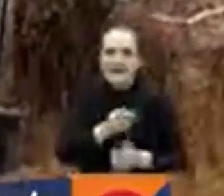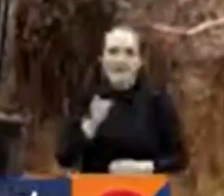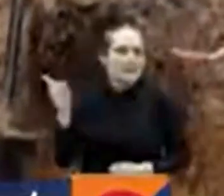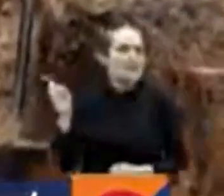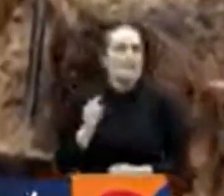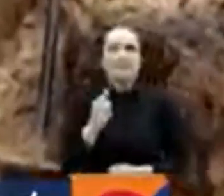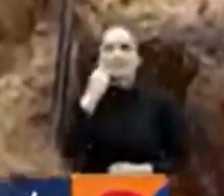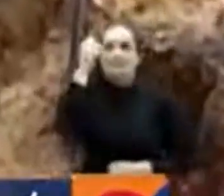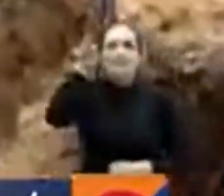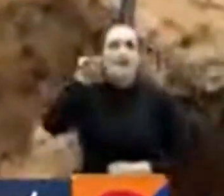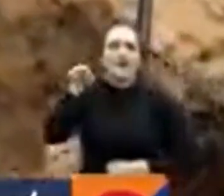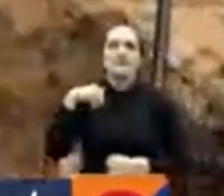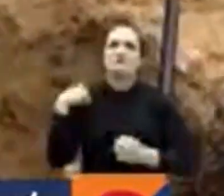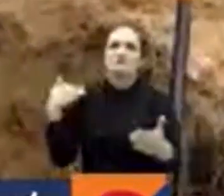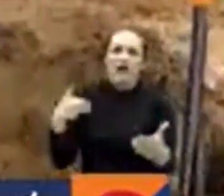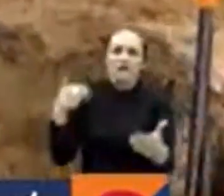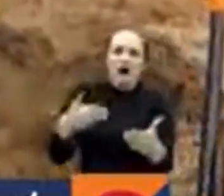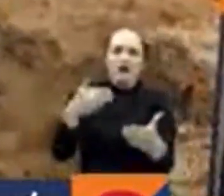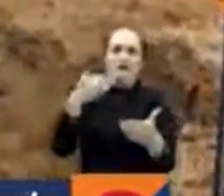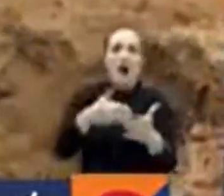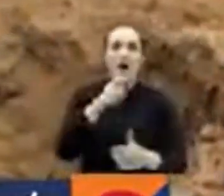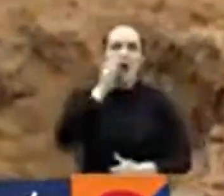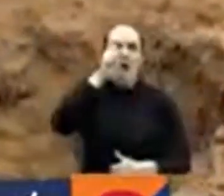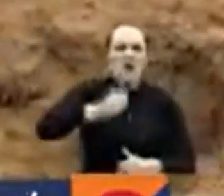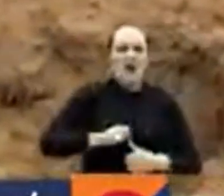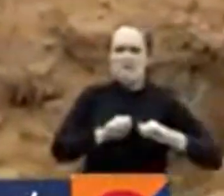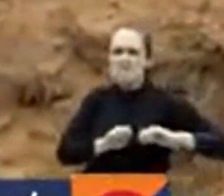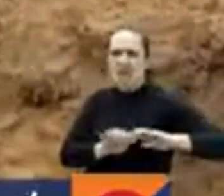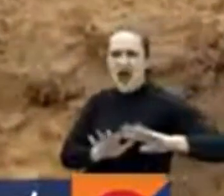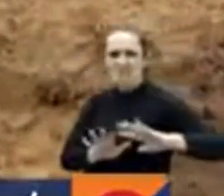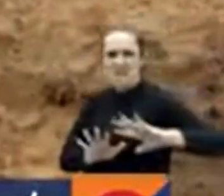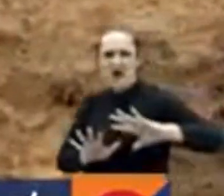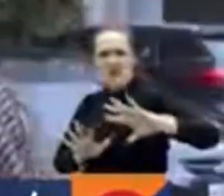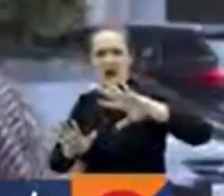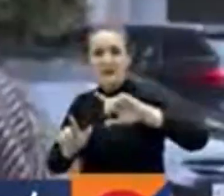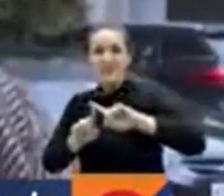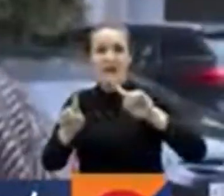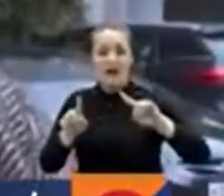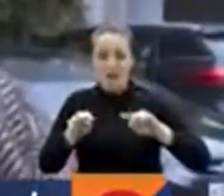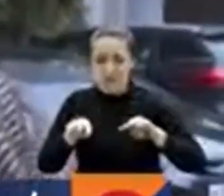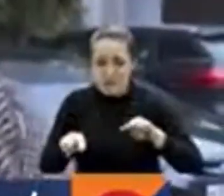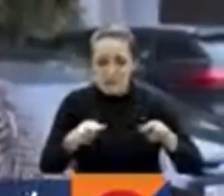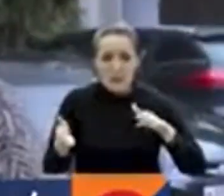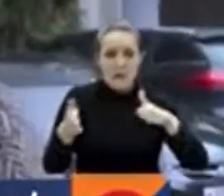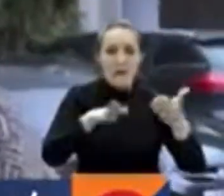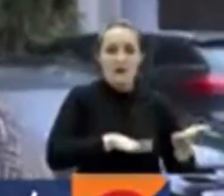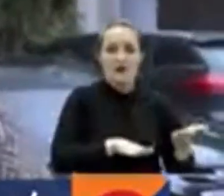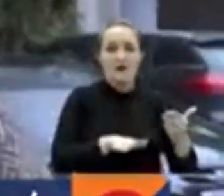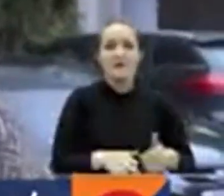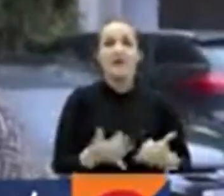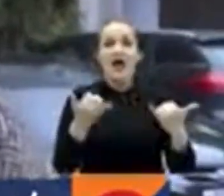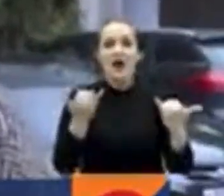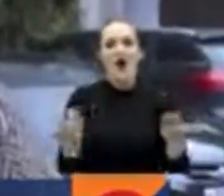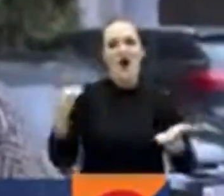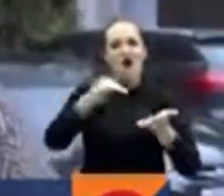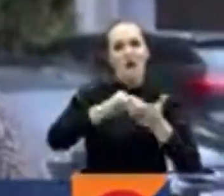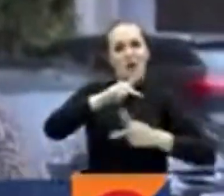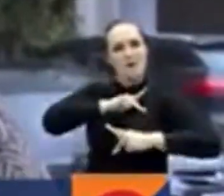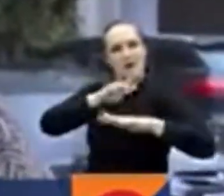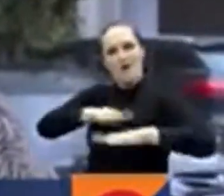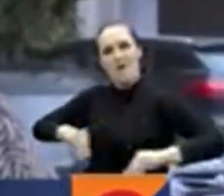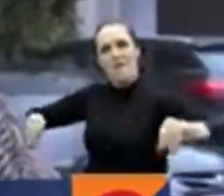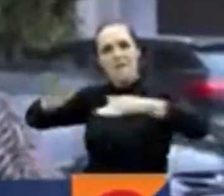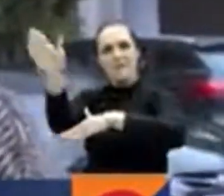porque la de Ucrania expansiva en sus dinámicas se ve también así. Estamos volviendo a nuestra patria estamos